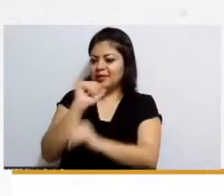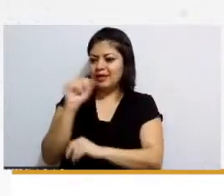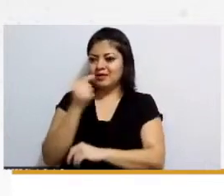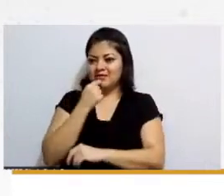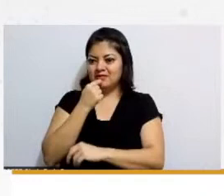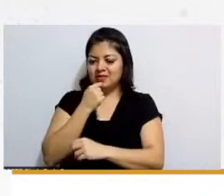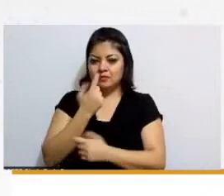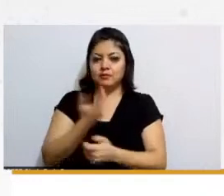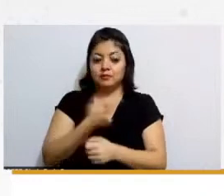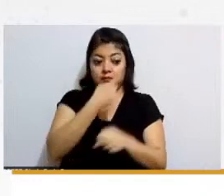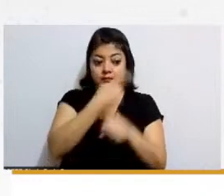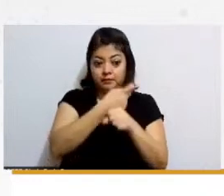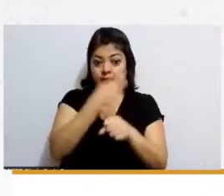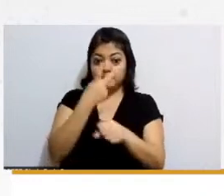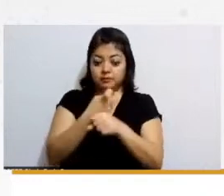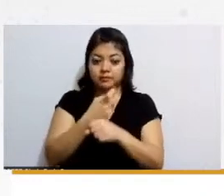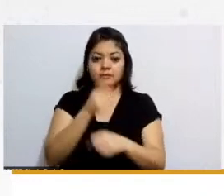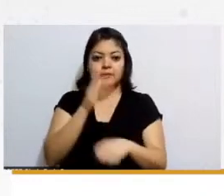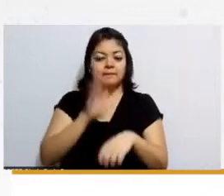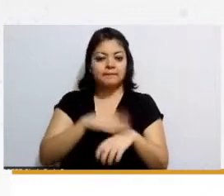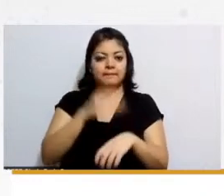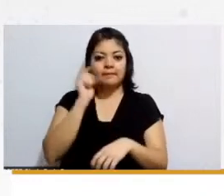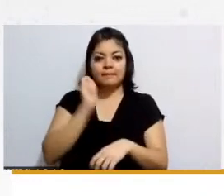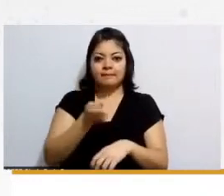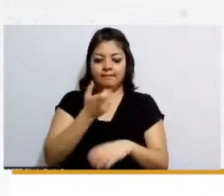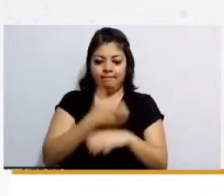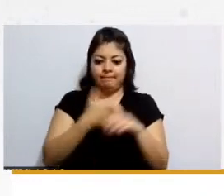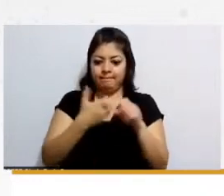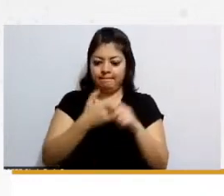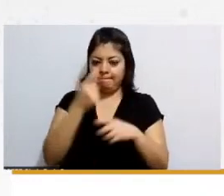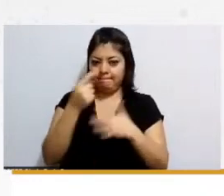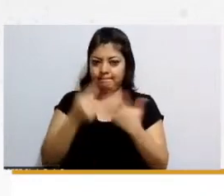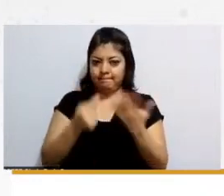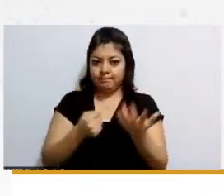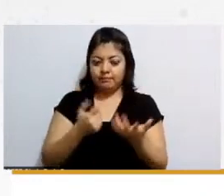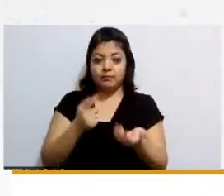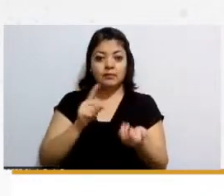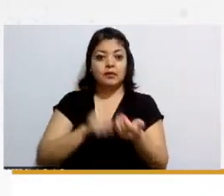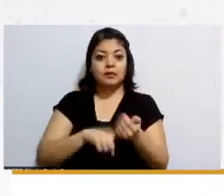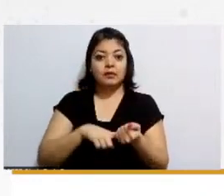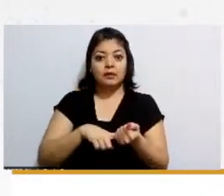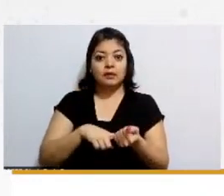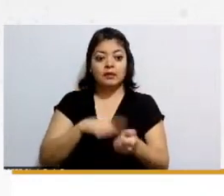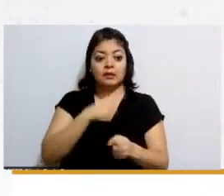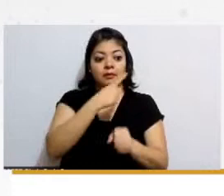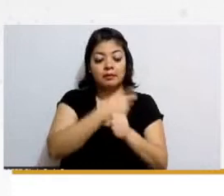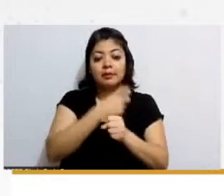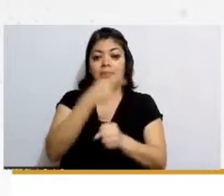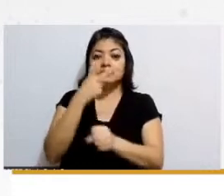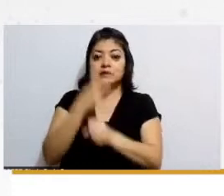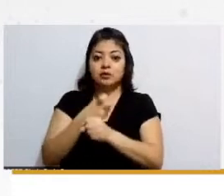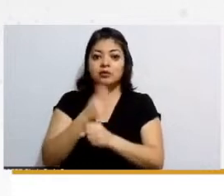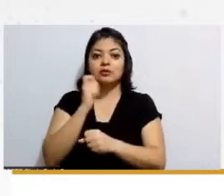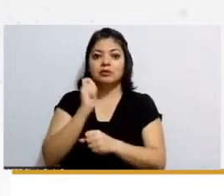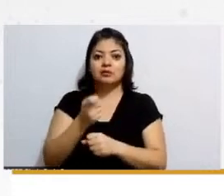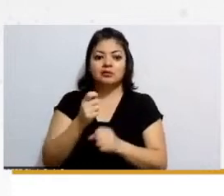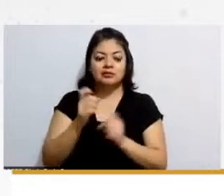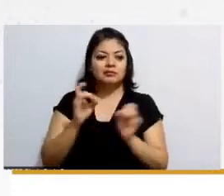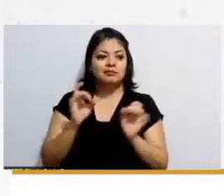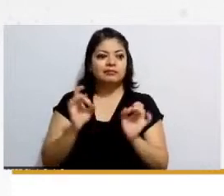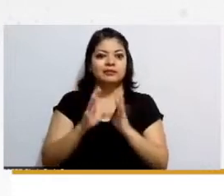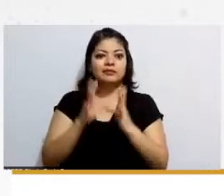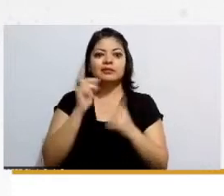segunda son las que tienen como mucho mayores casos y que entre la primera y la segunda hubo este lamentable hecho de